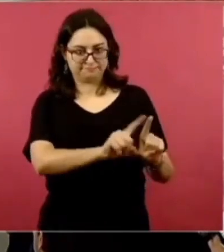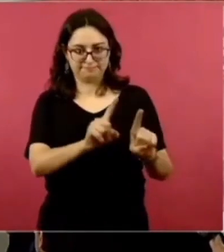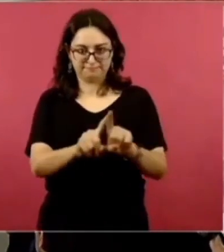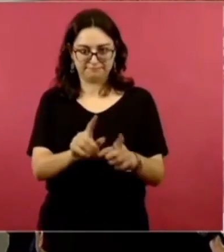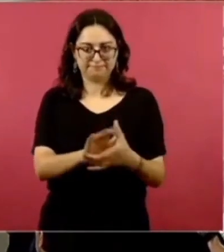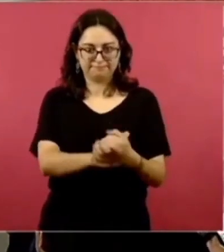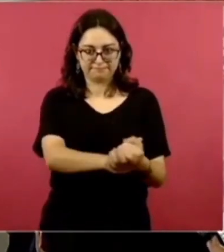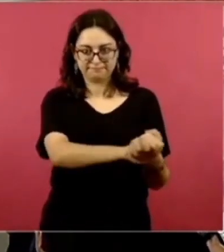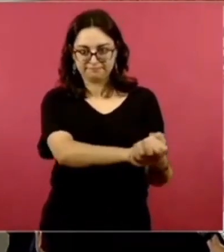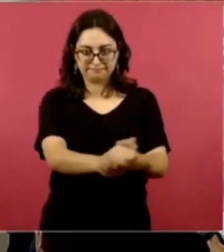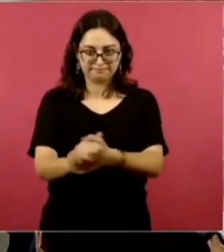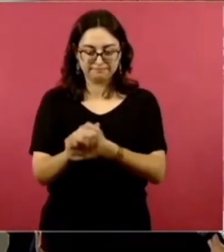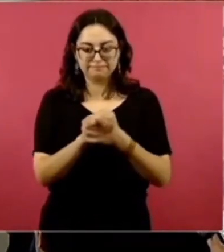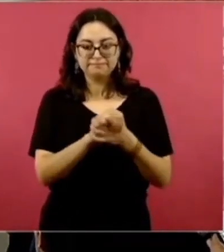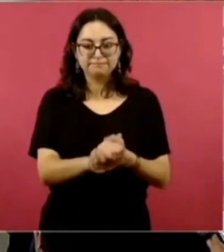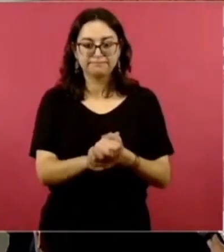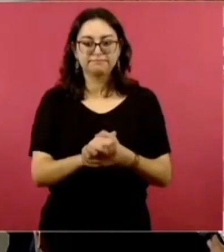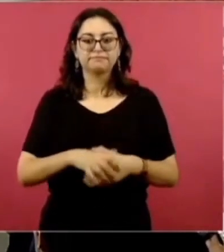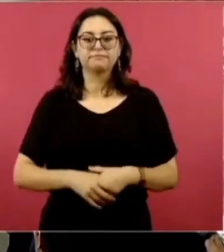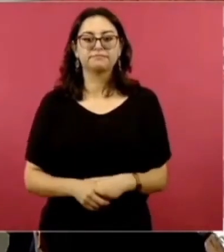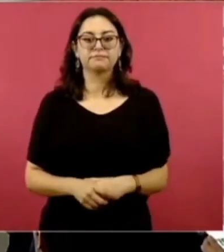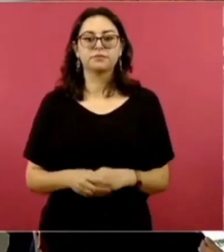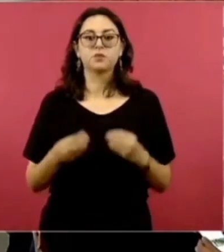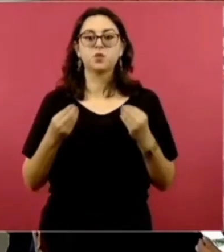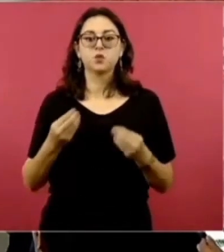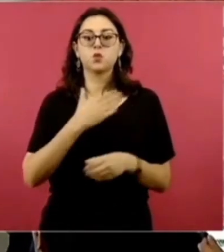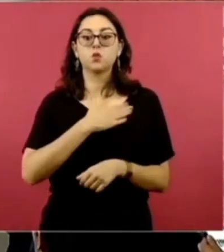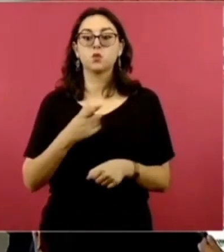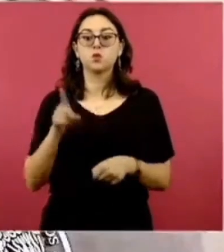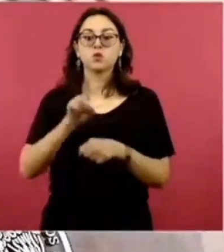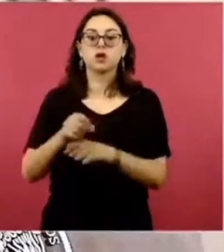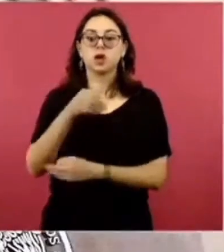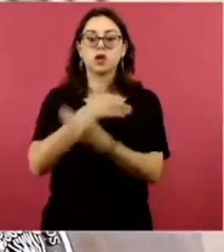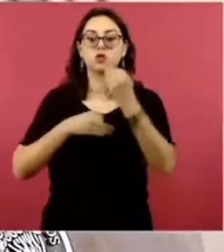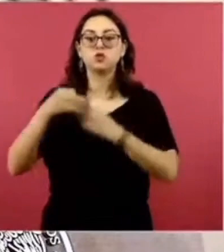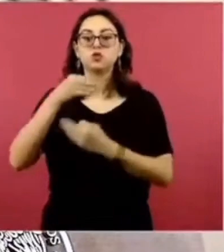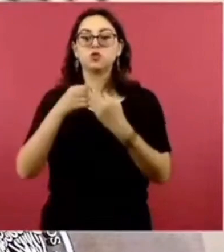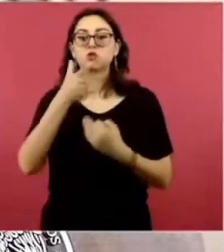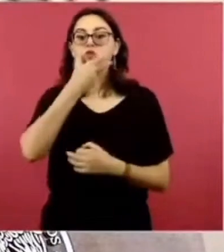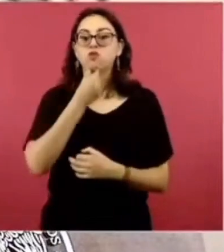conferencia de esta mañana. Muy buenos días a todas, a todos.